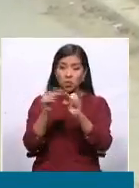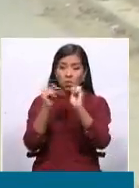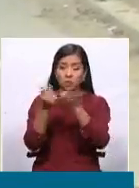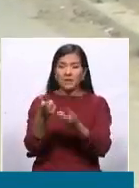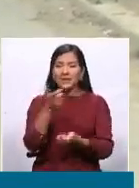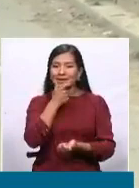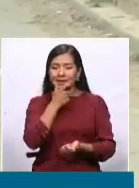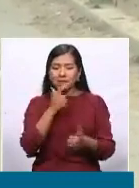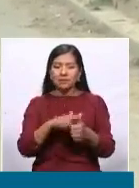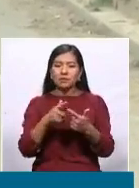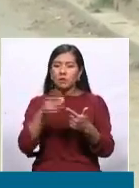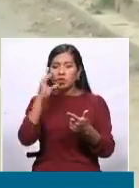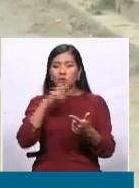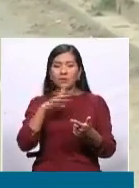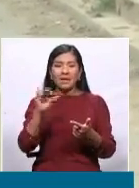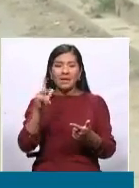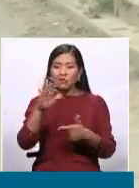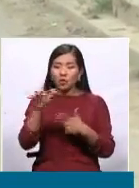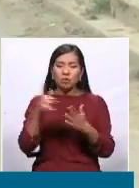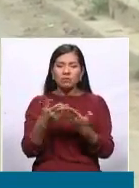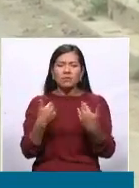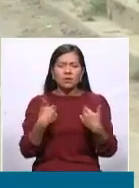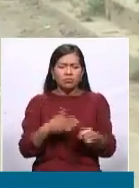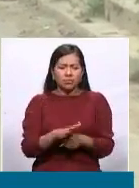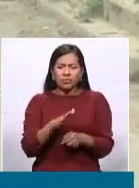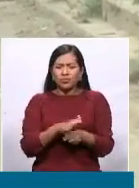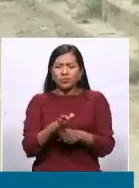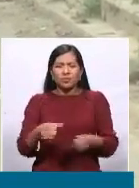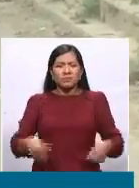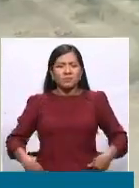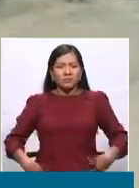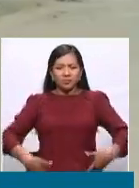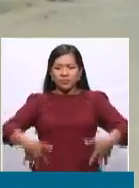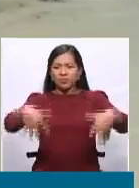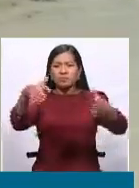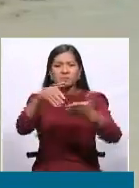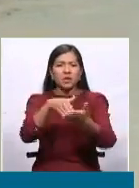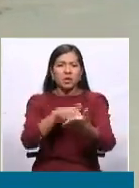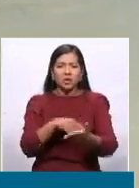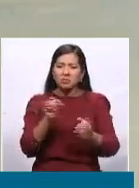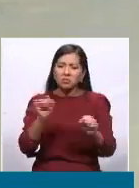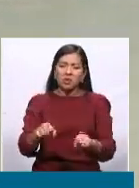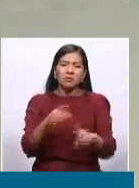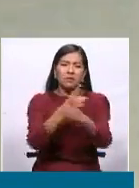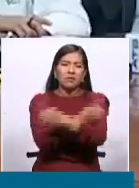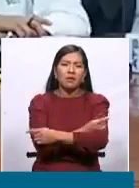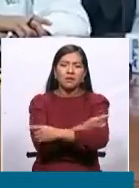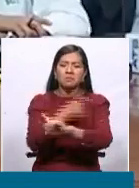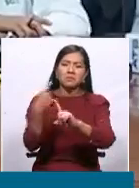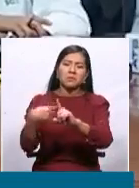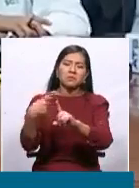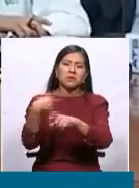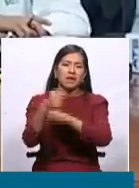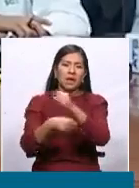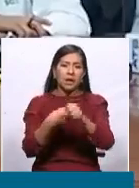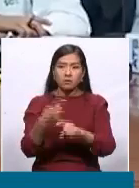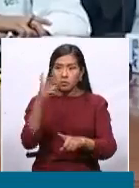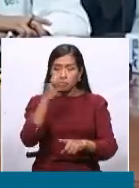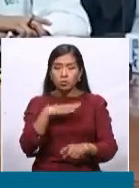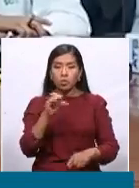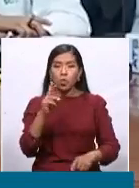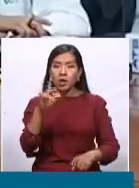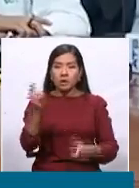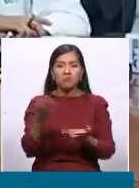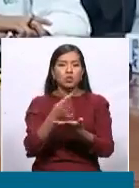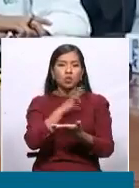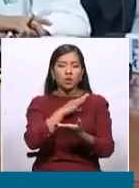El señor Camacho tiene millones, puede estar paralizado meses, años. El señor Calvo, el señor Cuella, que tienen su sueldo